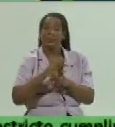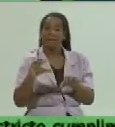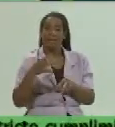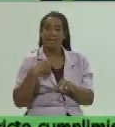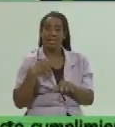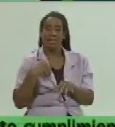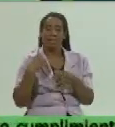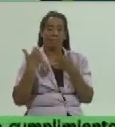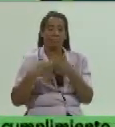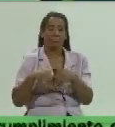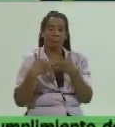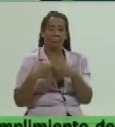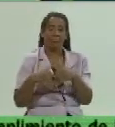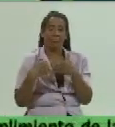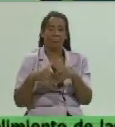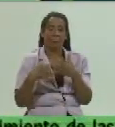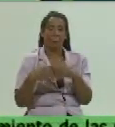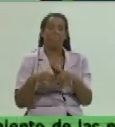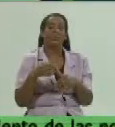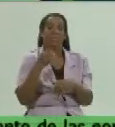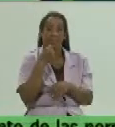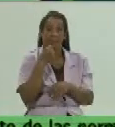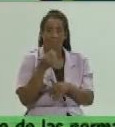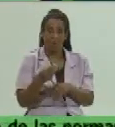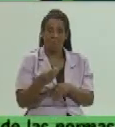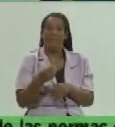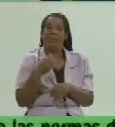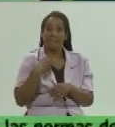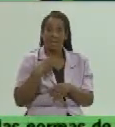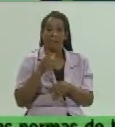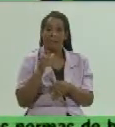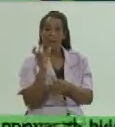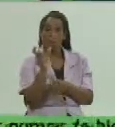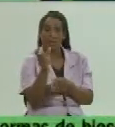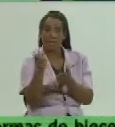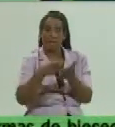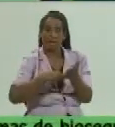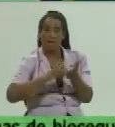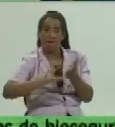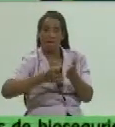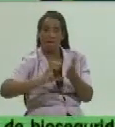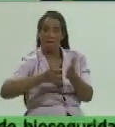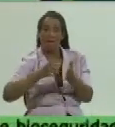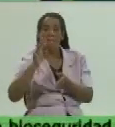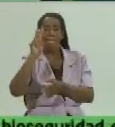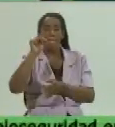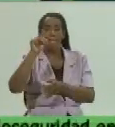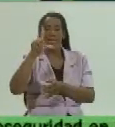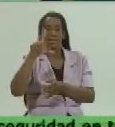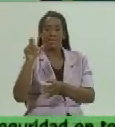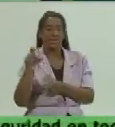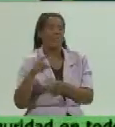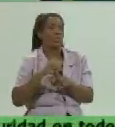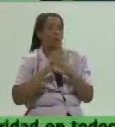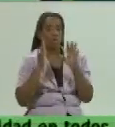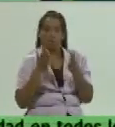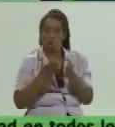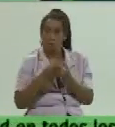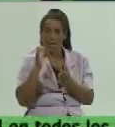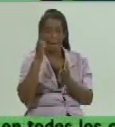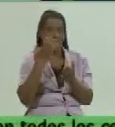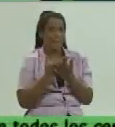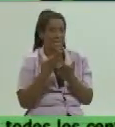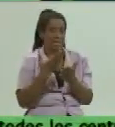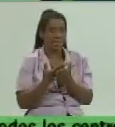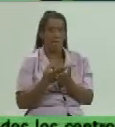productoras en nuestro territorio que ya tienen cuenta en MLC y prácticamente todas las empresas estatales y UAB nosotros cuentan